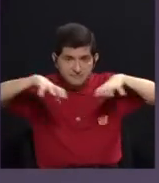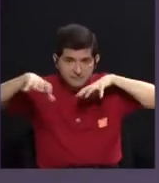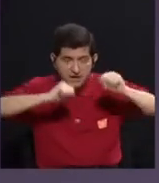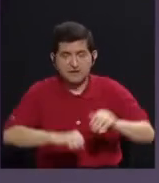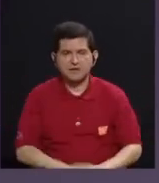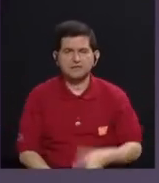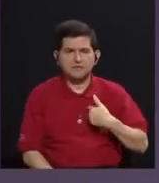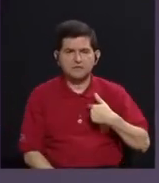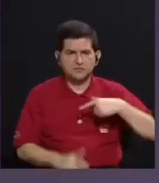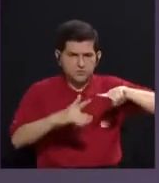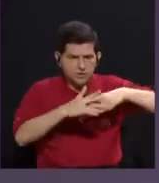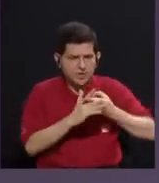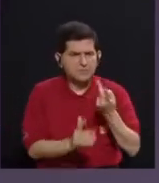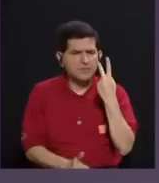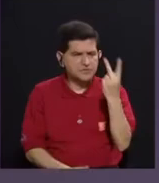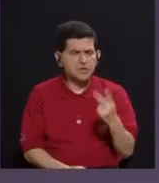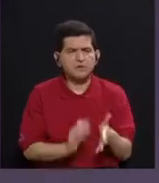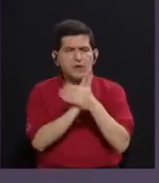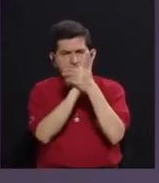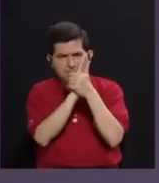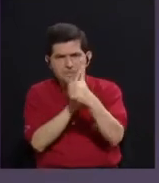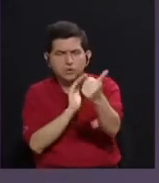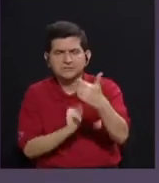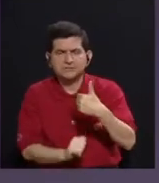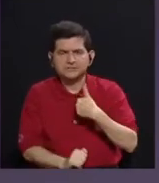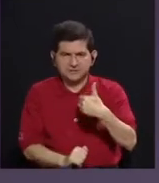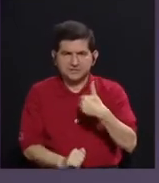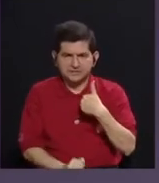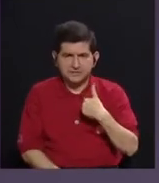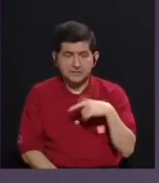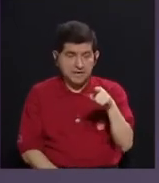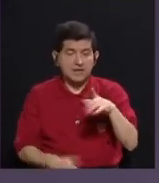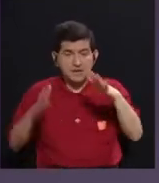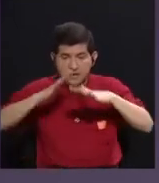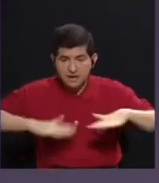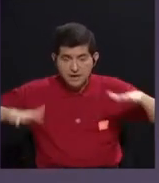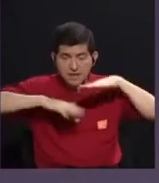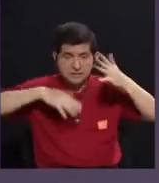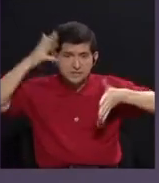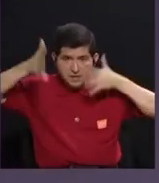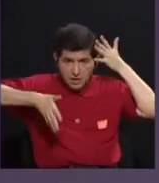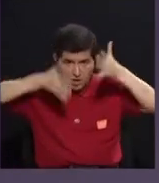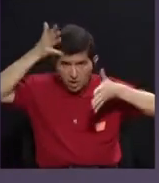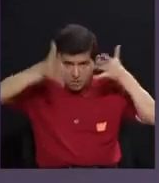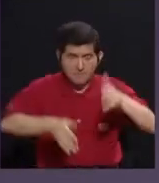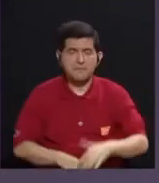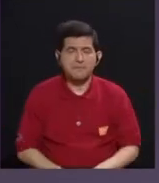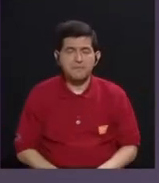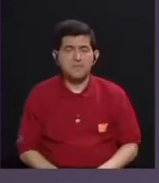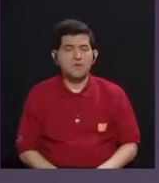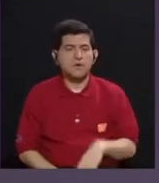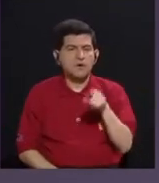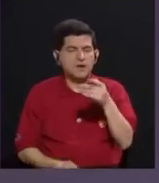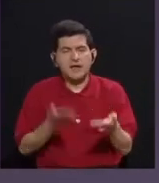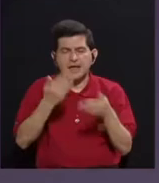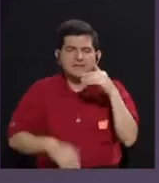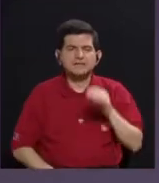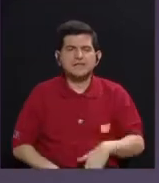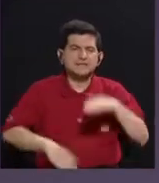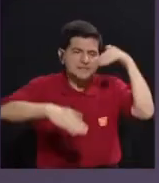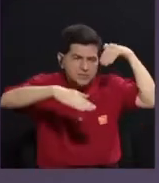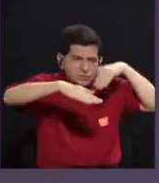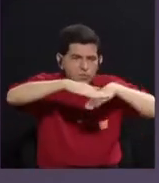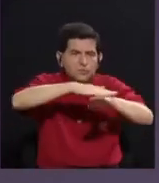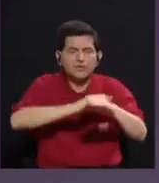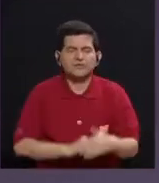empiezo a ver el potencial que tiene este campo creativo, que todavía es muy underground. De repente estar